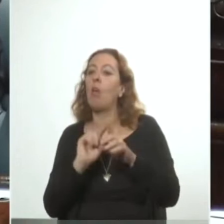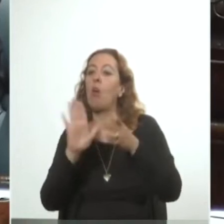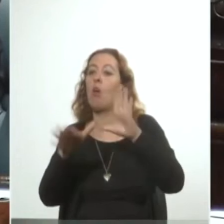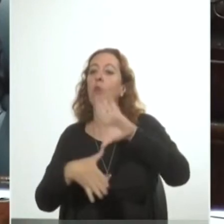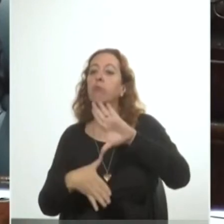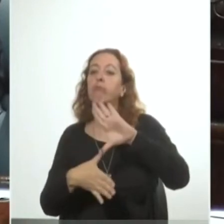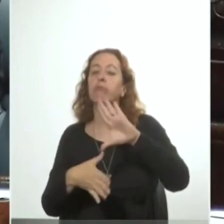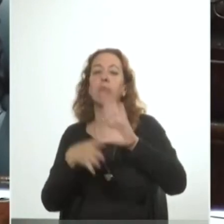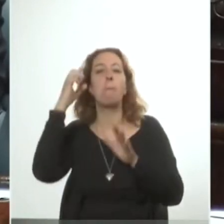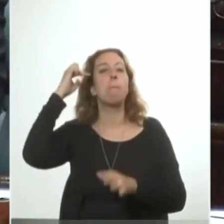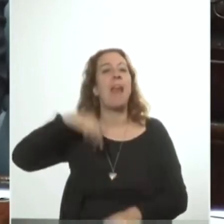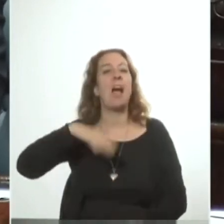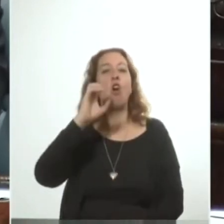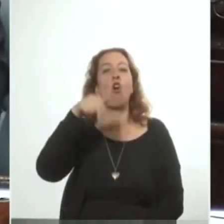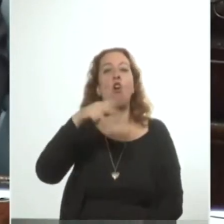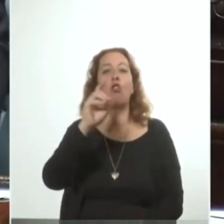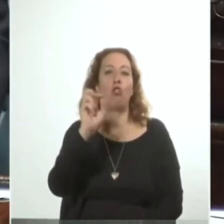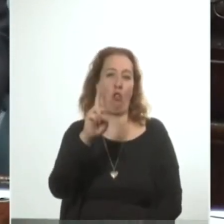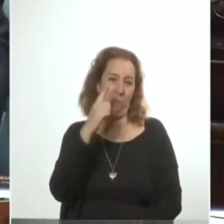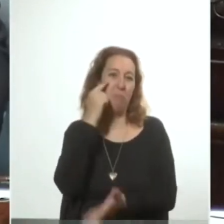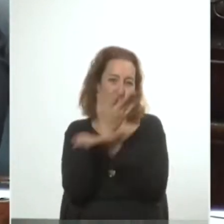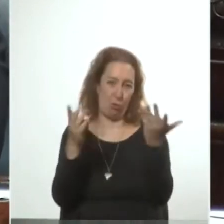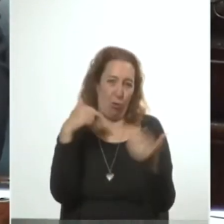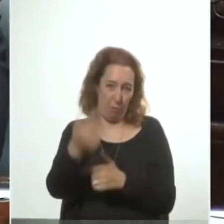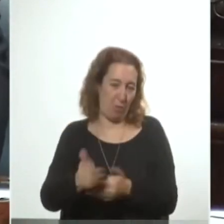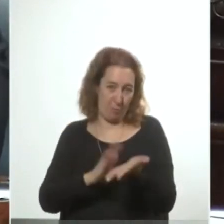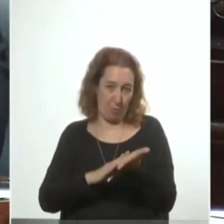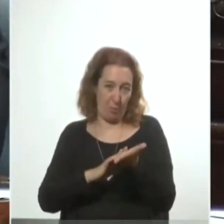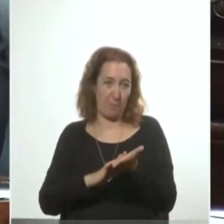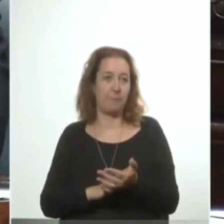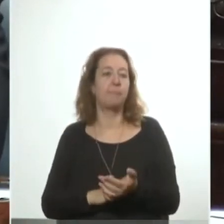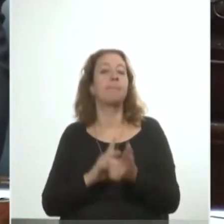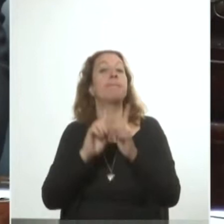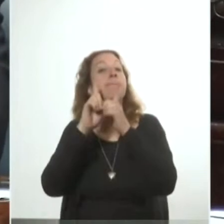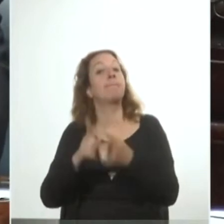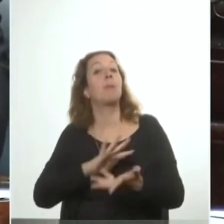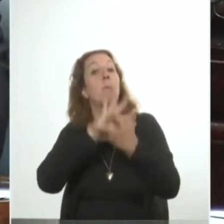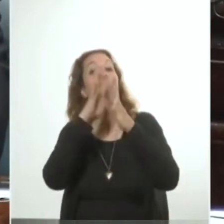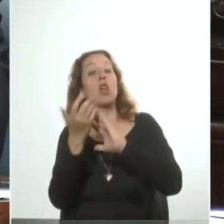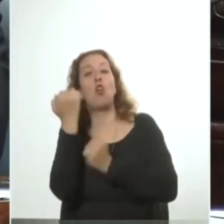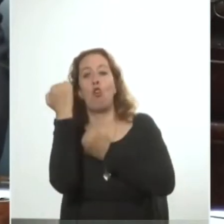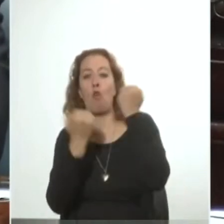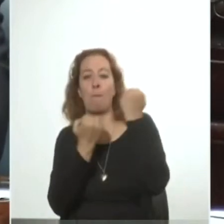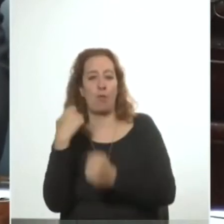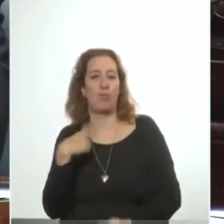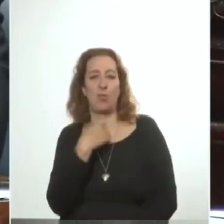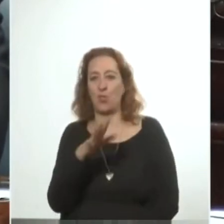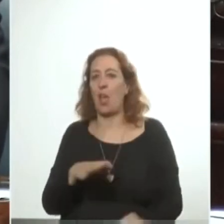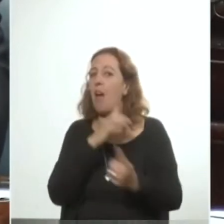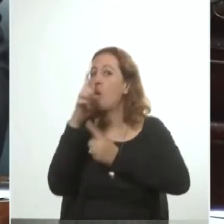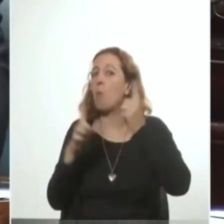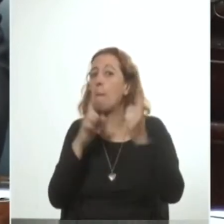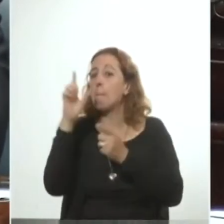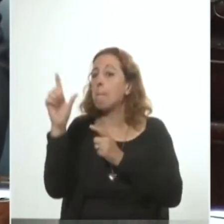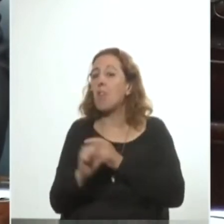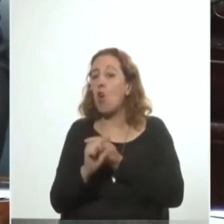Cóndor mostró posteriormente. Pero también por un modelo económico y social donde algunas minorías nacionales muy